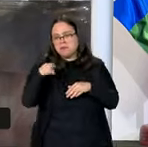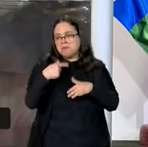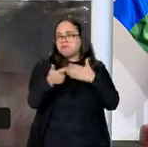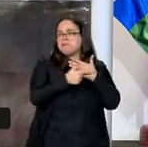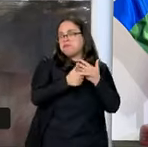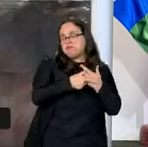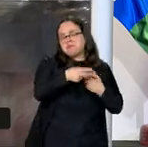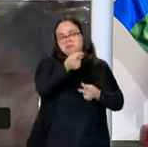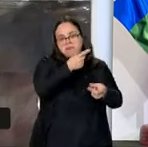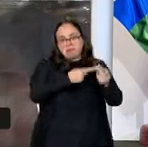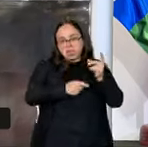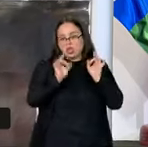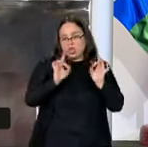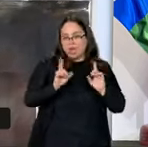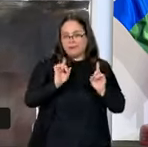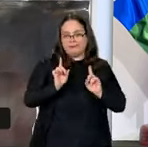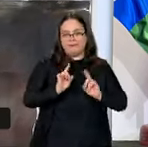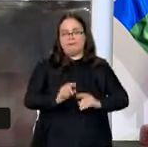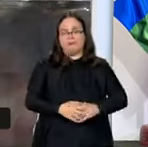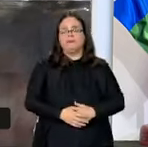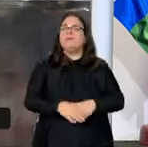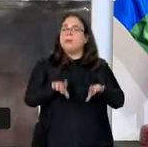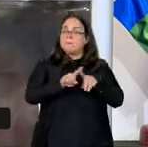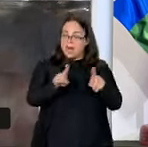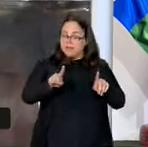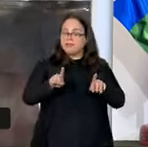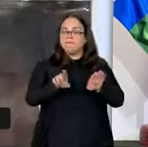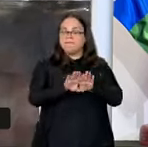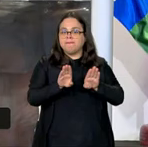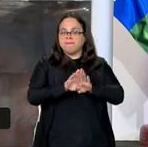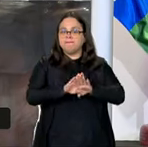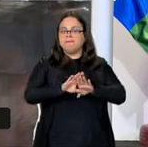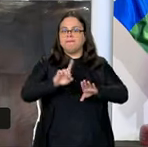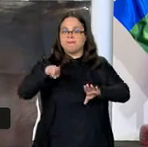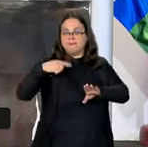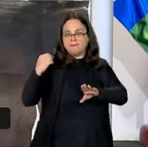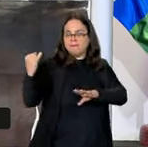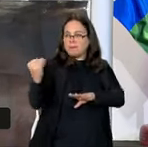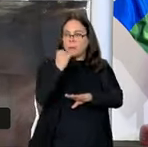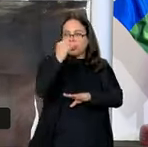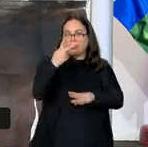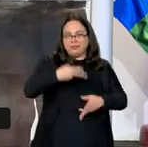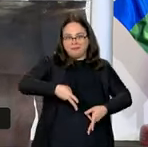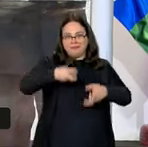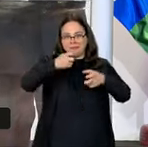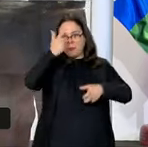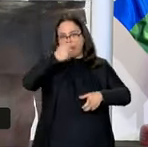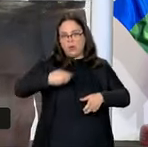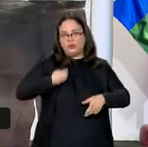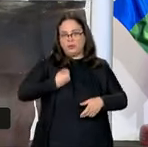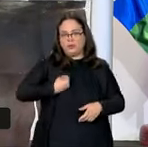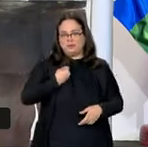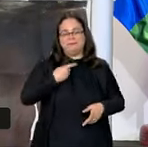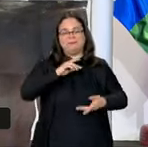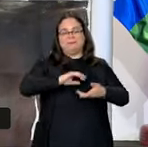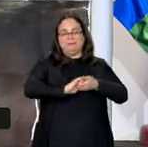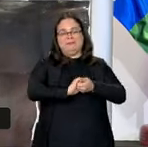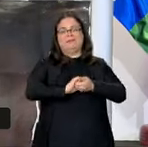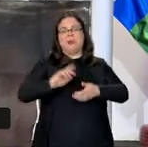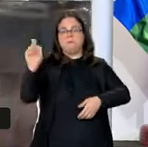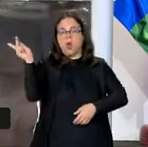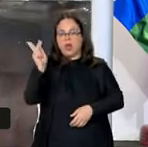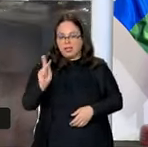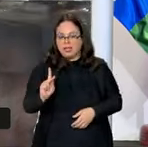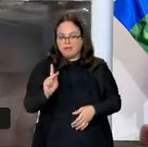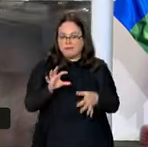relación con el presidente Lula, y eso es muy gratificante para los bolivianos. Nosotros avanzamos en la